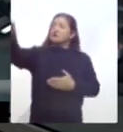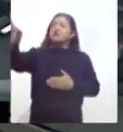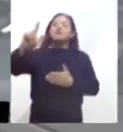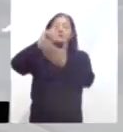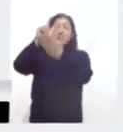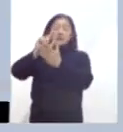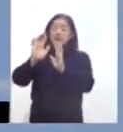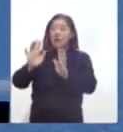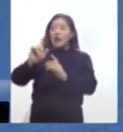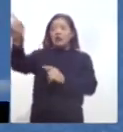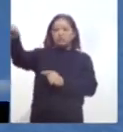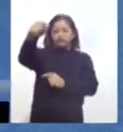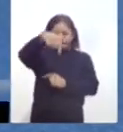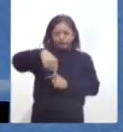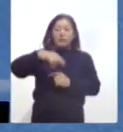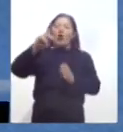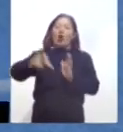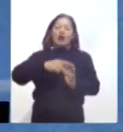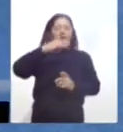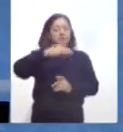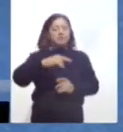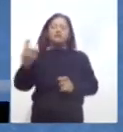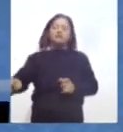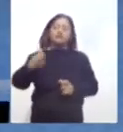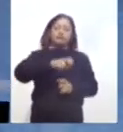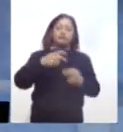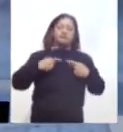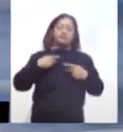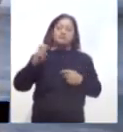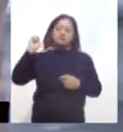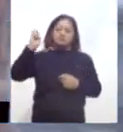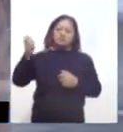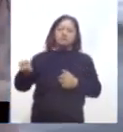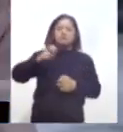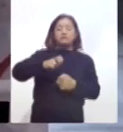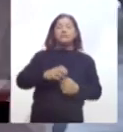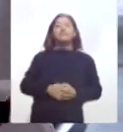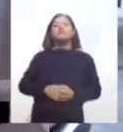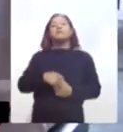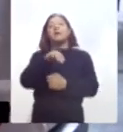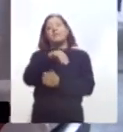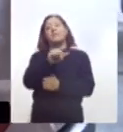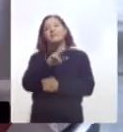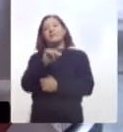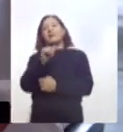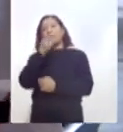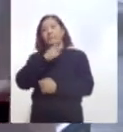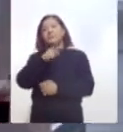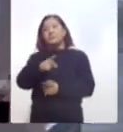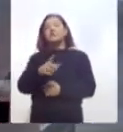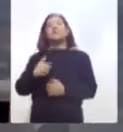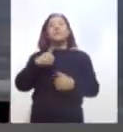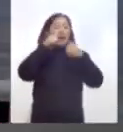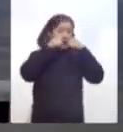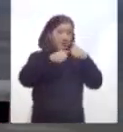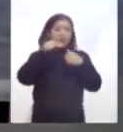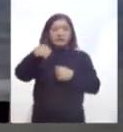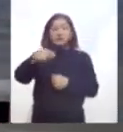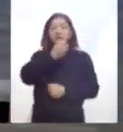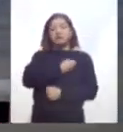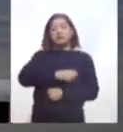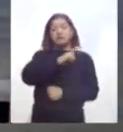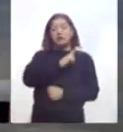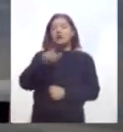De menos no se puede hacer. Por otro lado, María Guadalupe Pulido comentó que en atención a las recomendaciones emitidas por las autoridades de salud